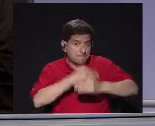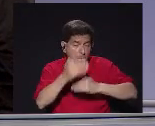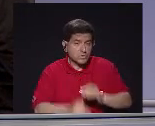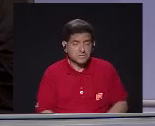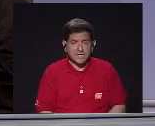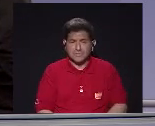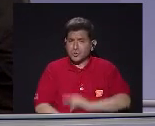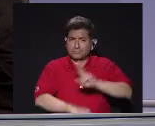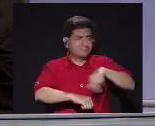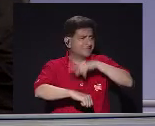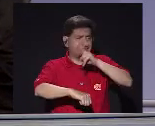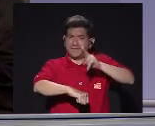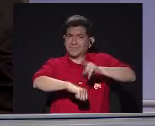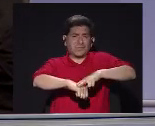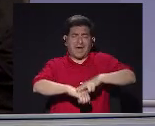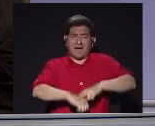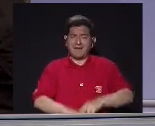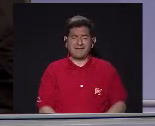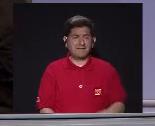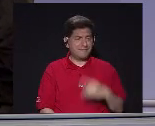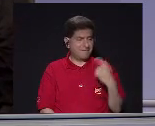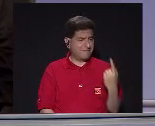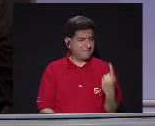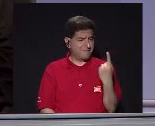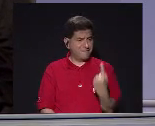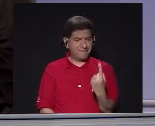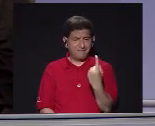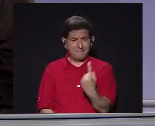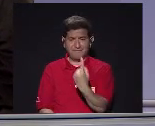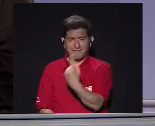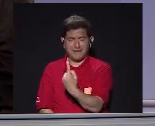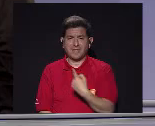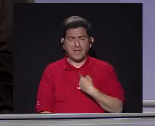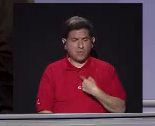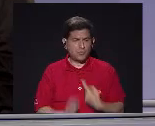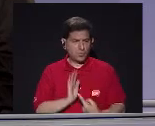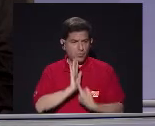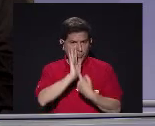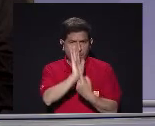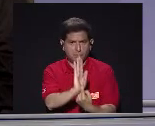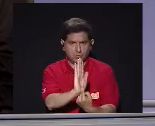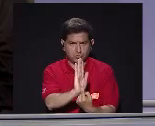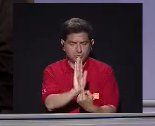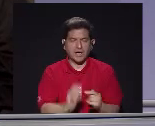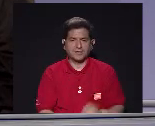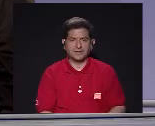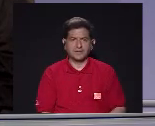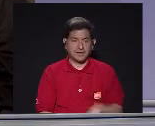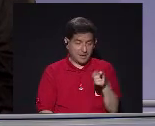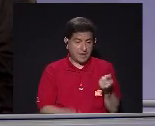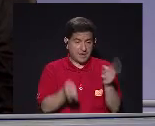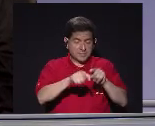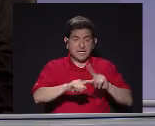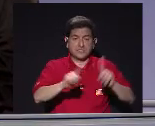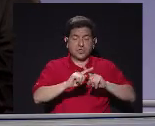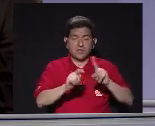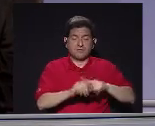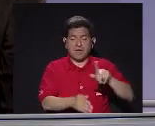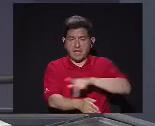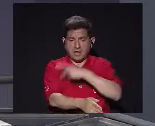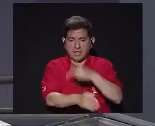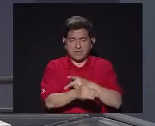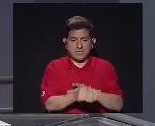un proceso Muy orgánico Realmente O sea Cada uno de ellos Yo les presenté A ellos Un abanico De